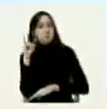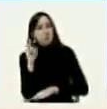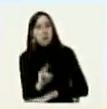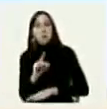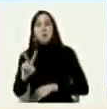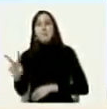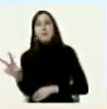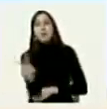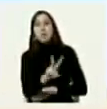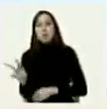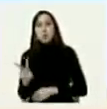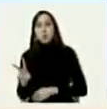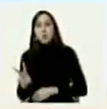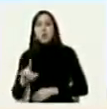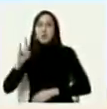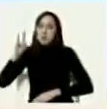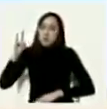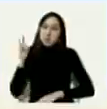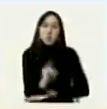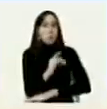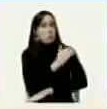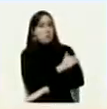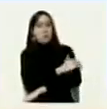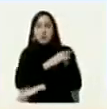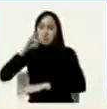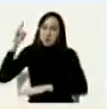traicionó la palabra empeñada